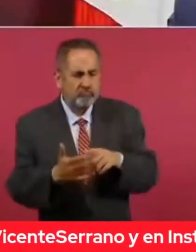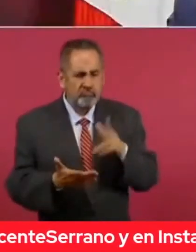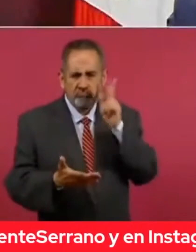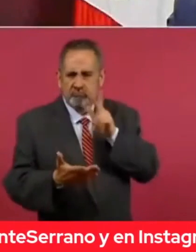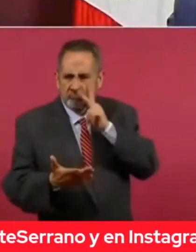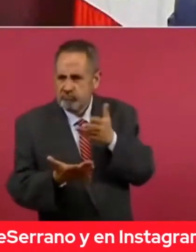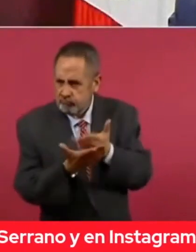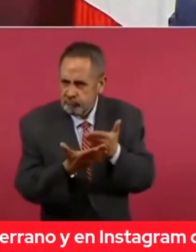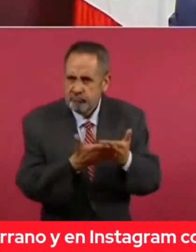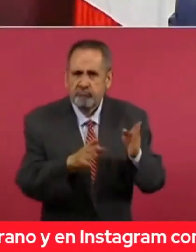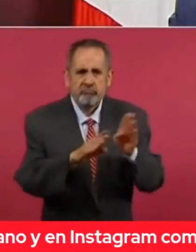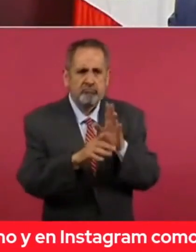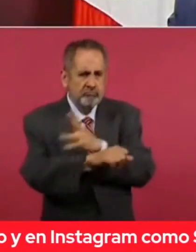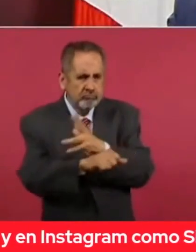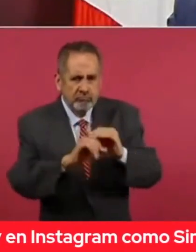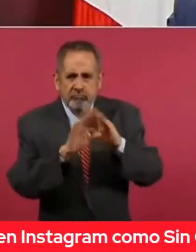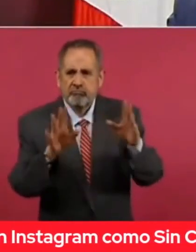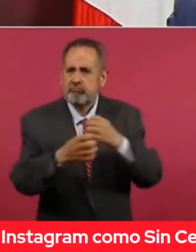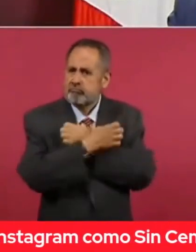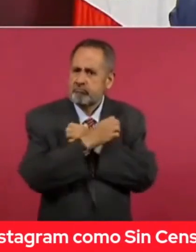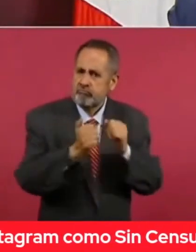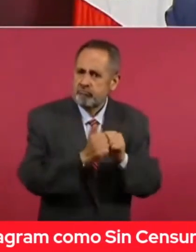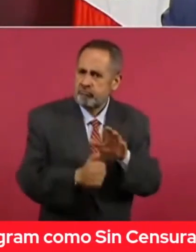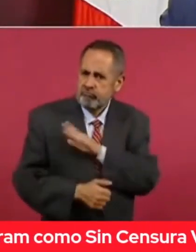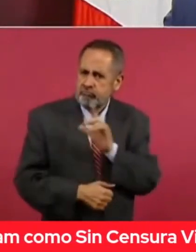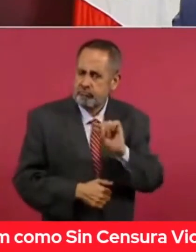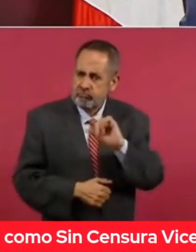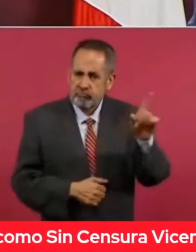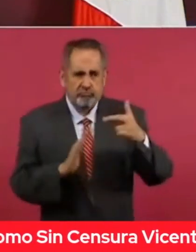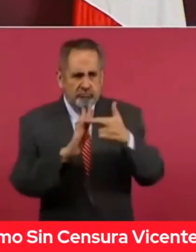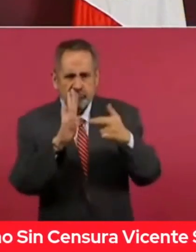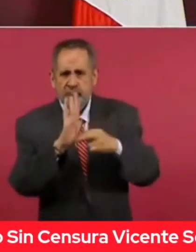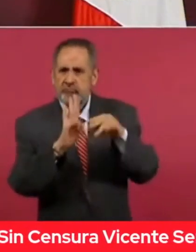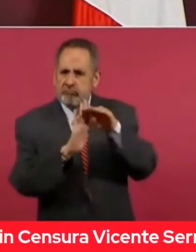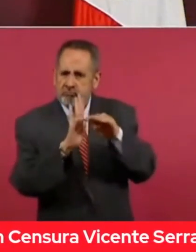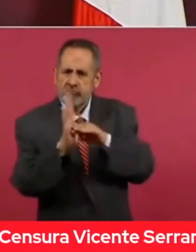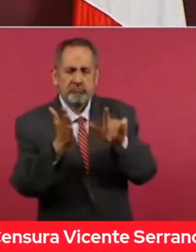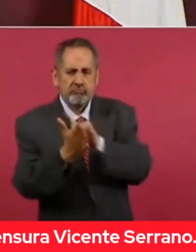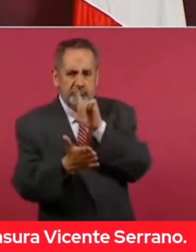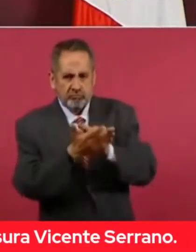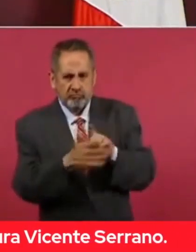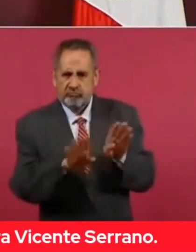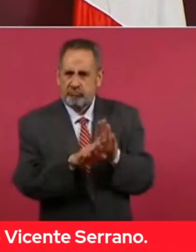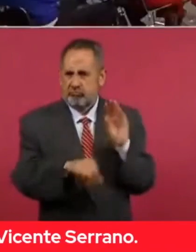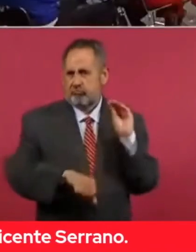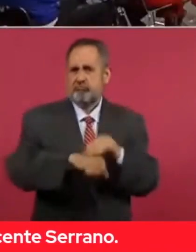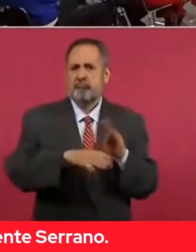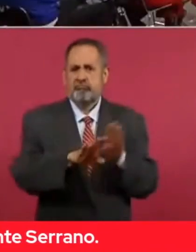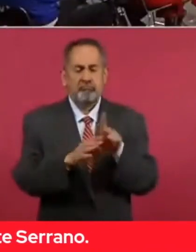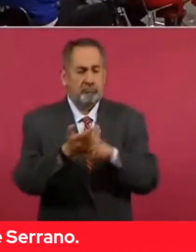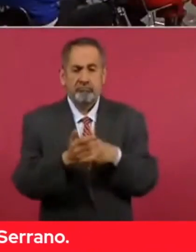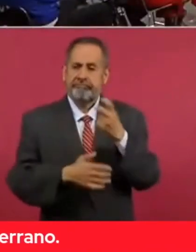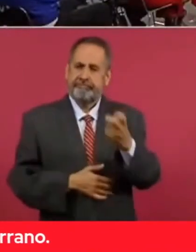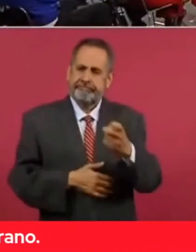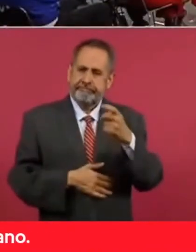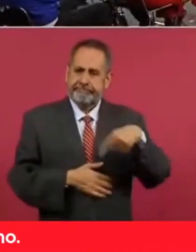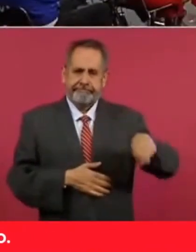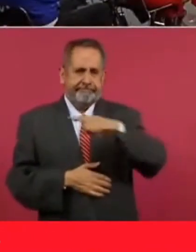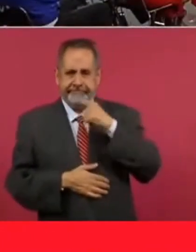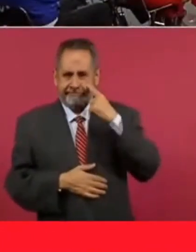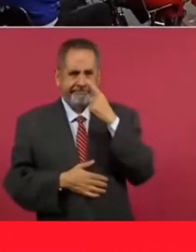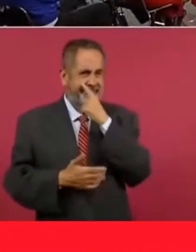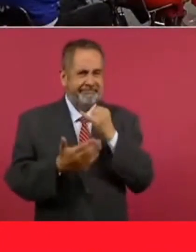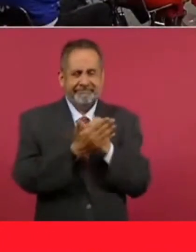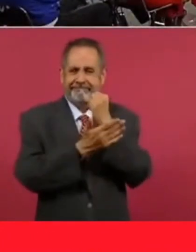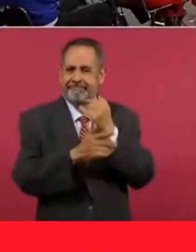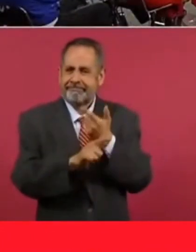de cuentas, la transparencia, la educación de calidad, las normas y las leyes que prevalezcan, la democracia, la